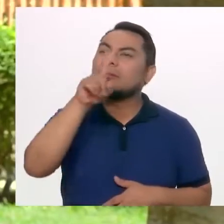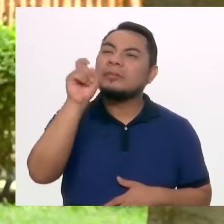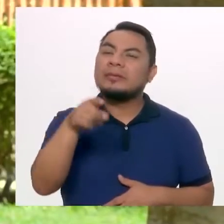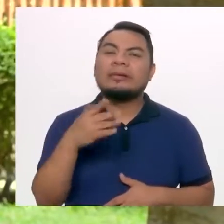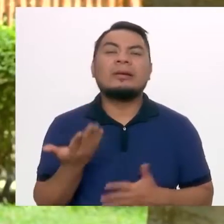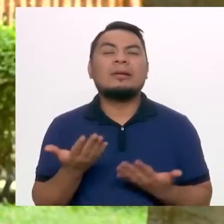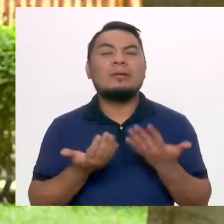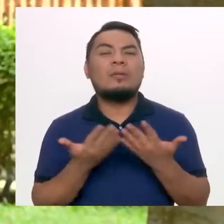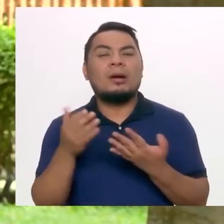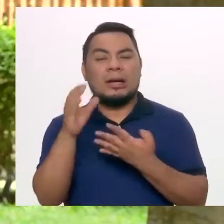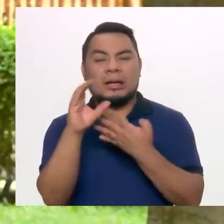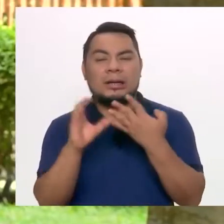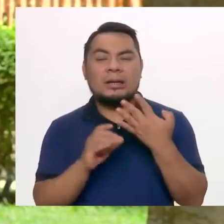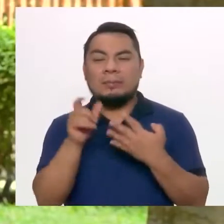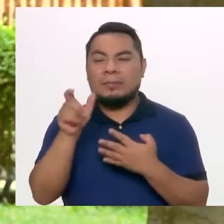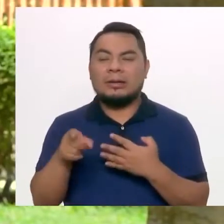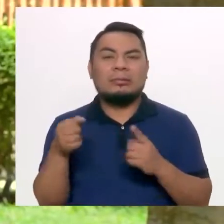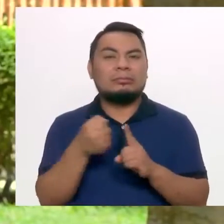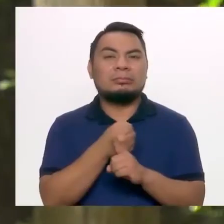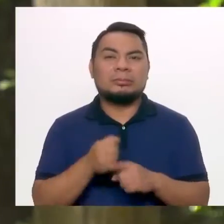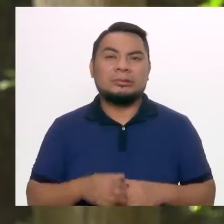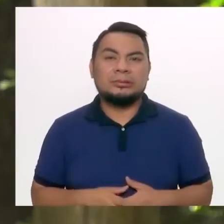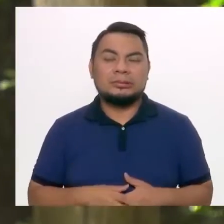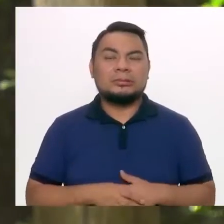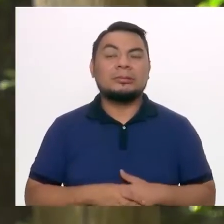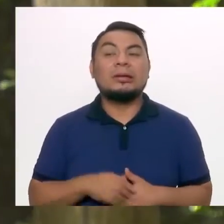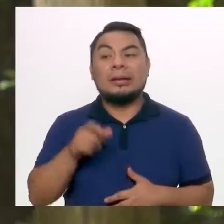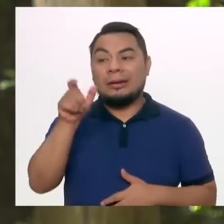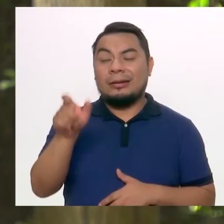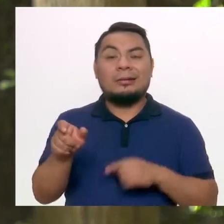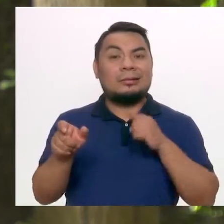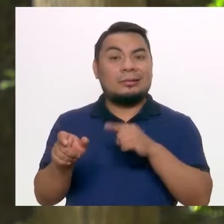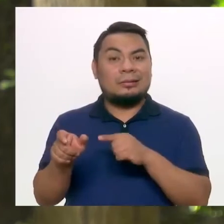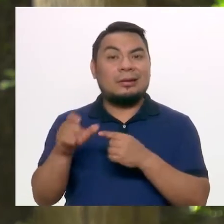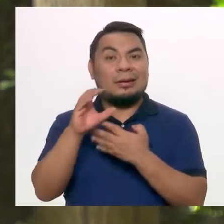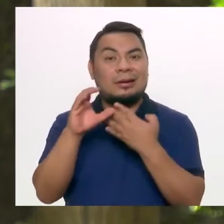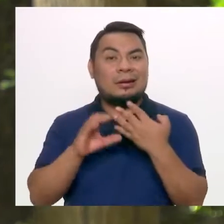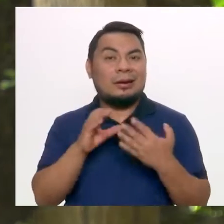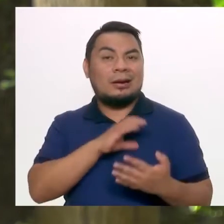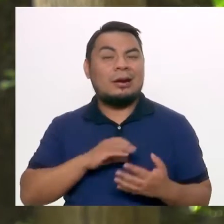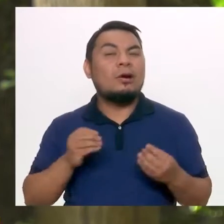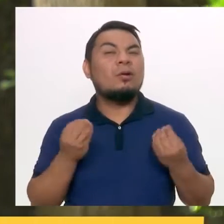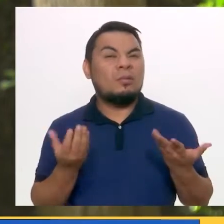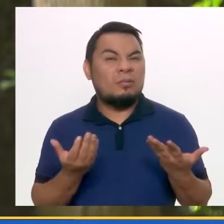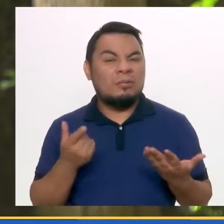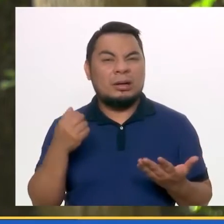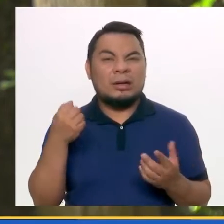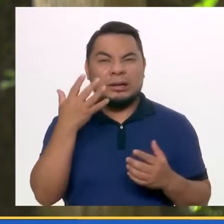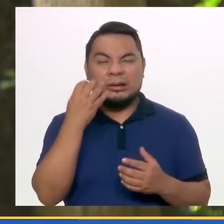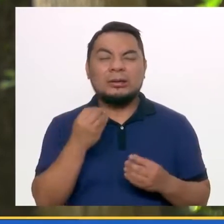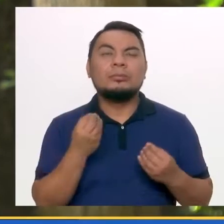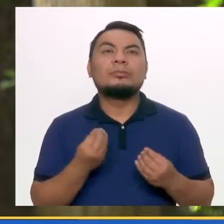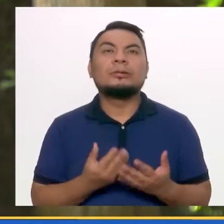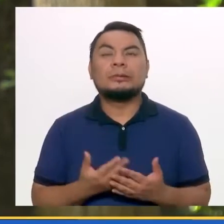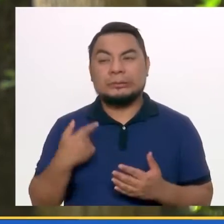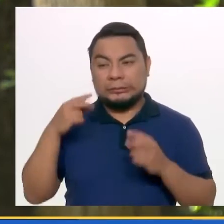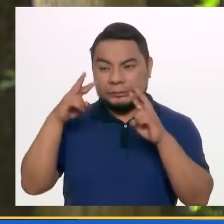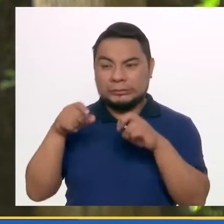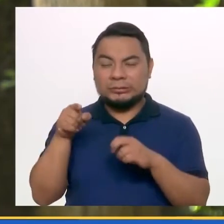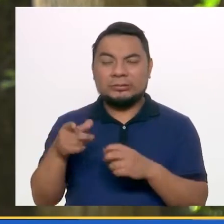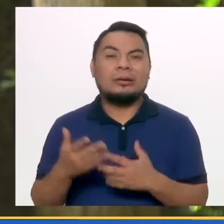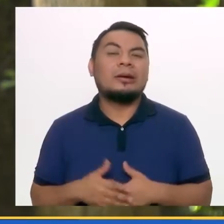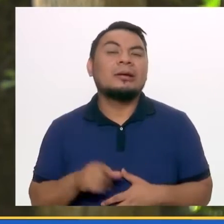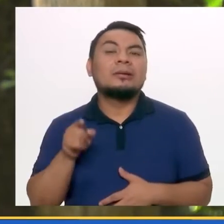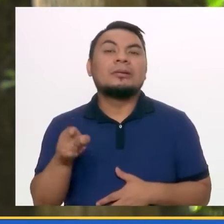características de la persona que hace bullying? Una persona que hace bullying es alguien que